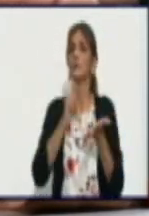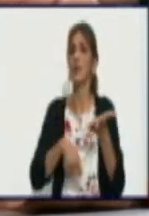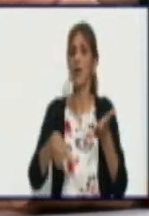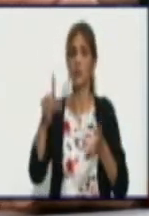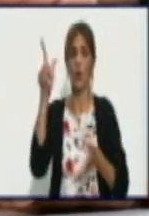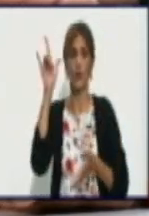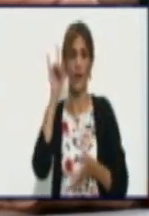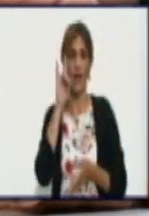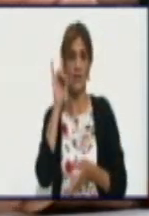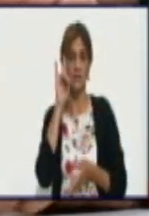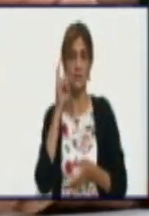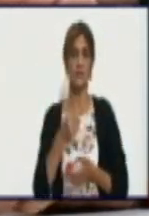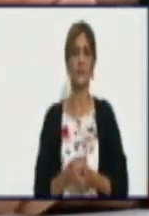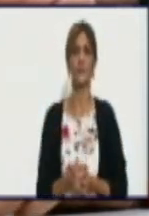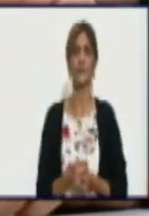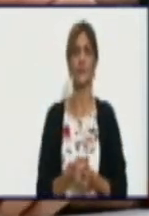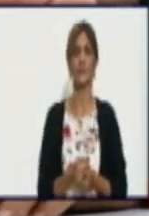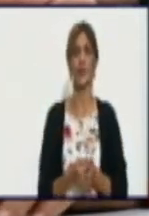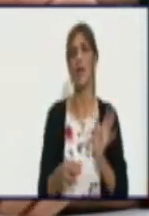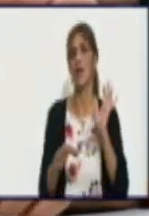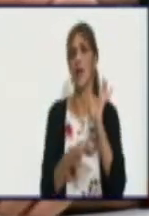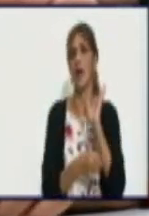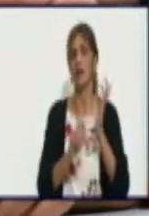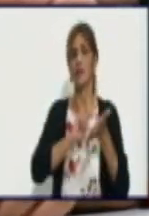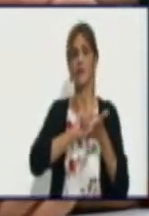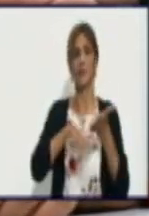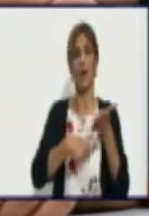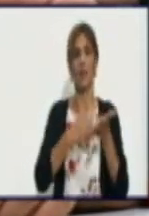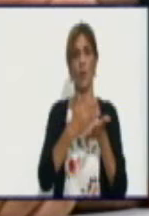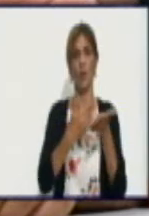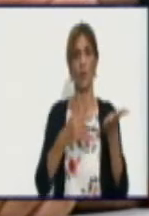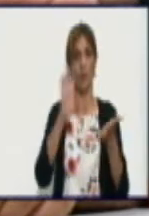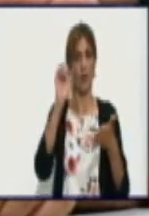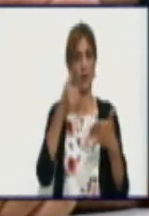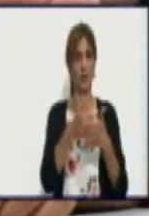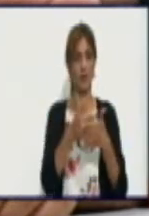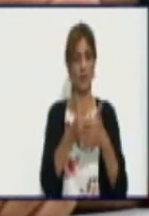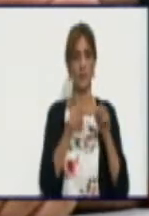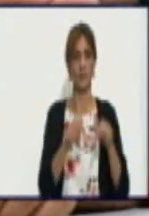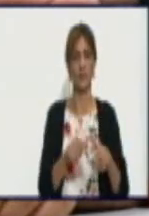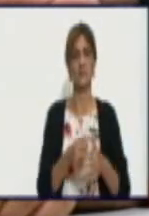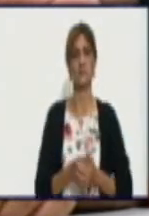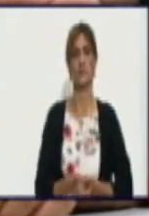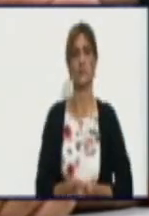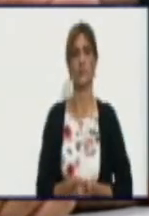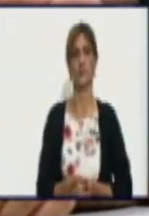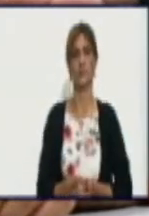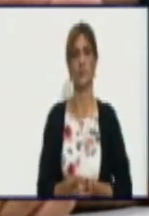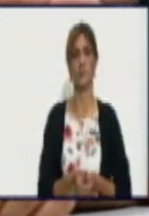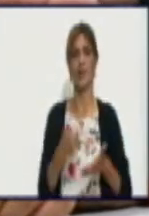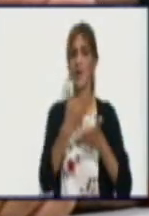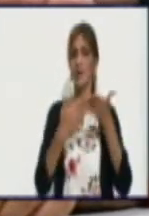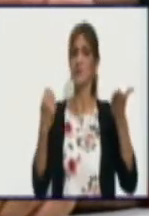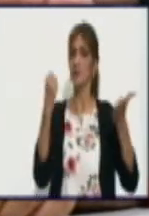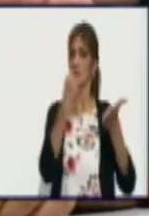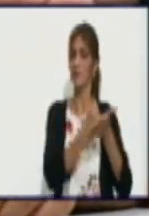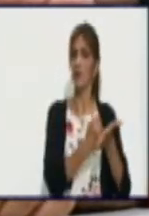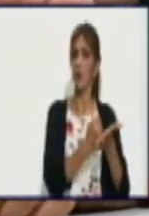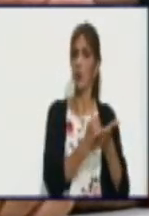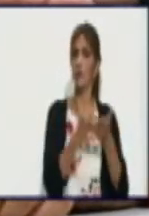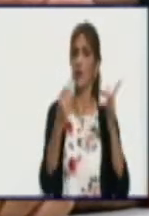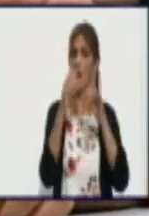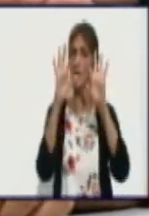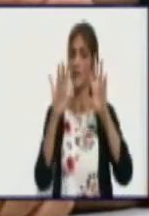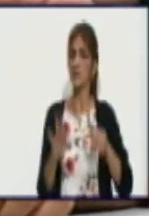carne según corresponda, firmado por la entidad con la que realizó el mismo. El certifico de la oficina del registro pecuario que lo